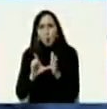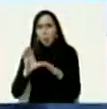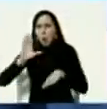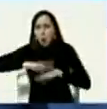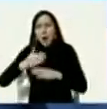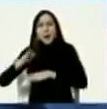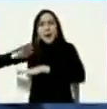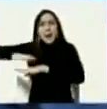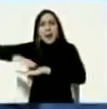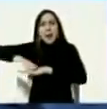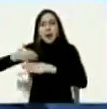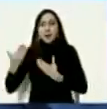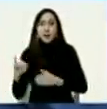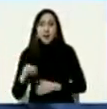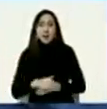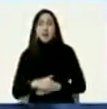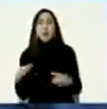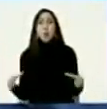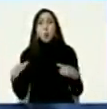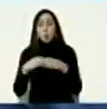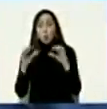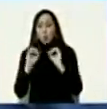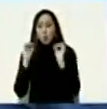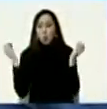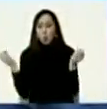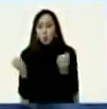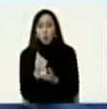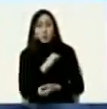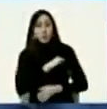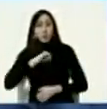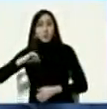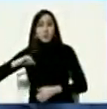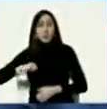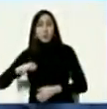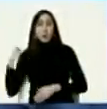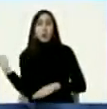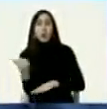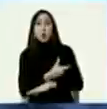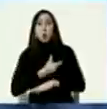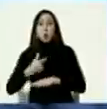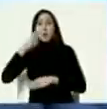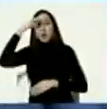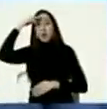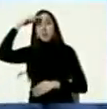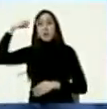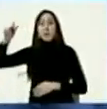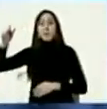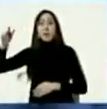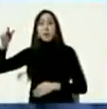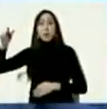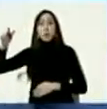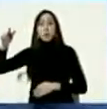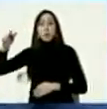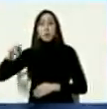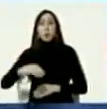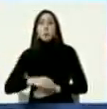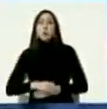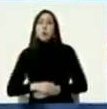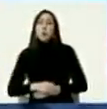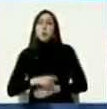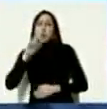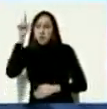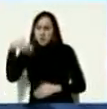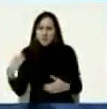convocatoria a un organismo regional independiente por parte del gobierno de México precisamente y esta